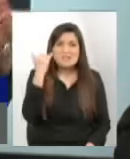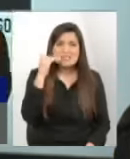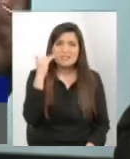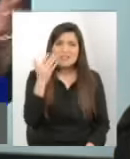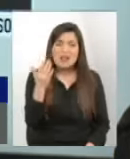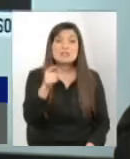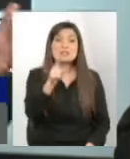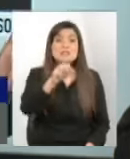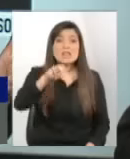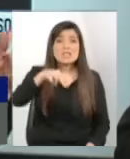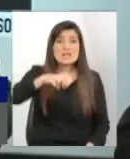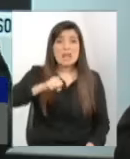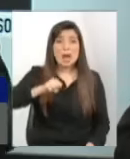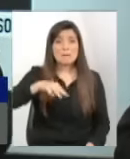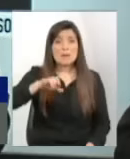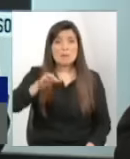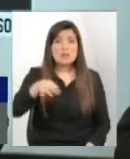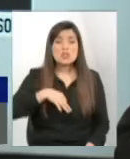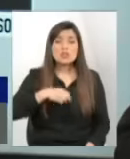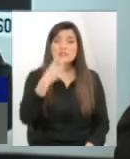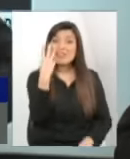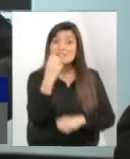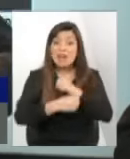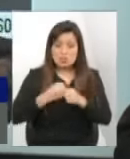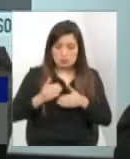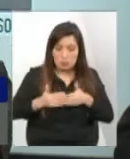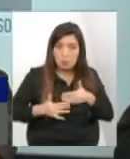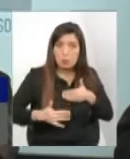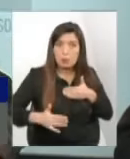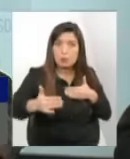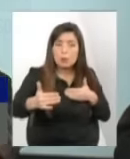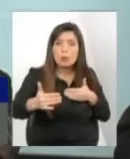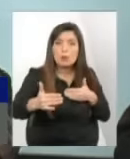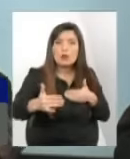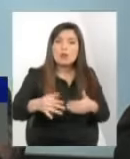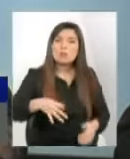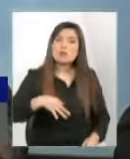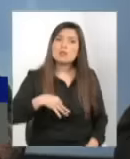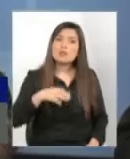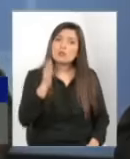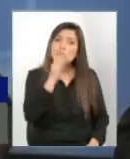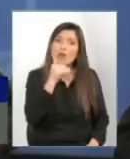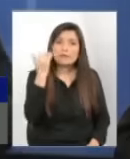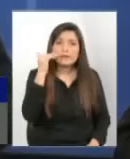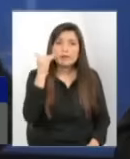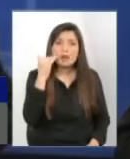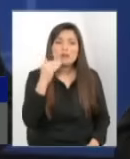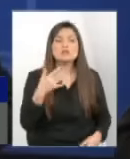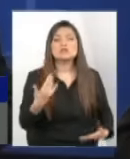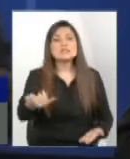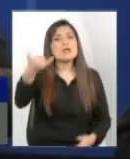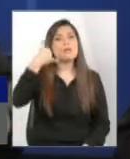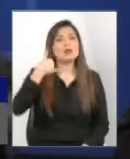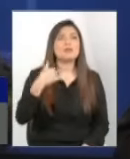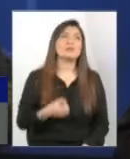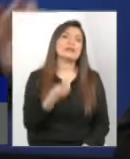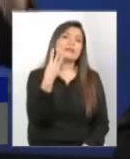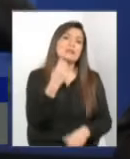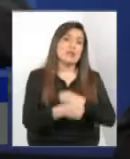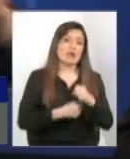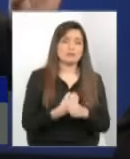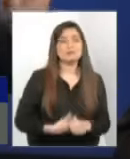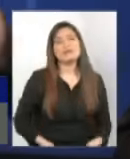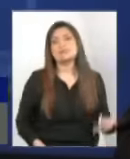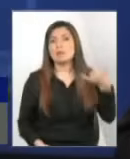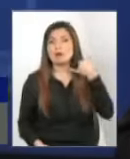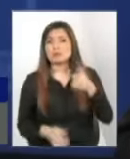había en tres años no hubo una niña nos llamaron que tenía que ser de tres años listo de tres años no que tiene que ser de cinco de cinco años